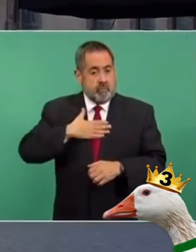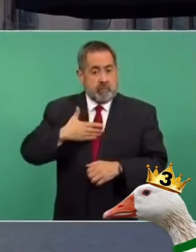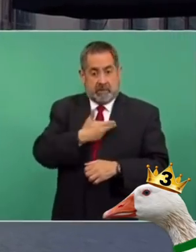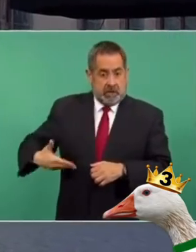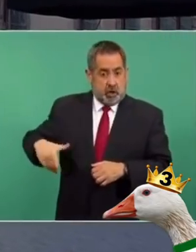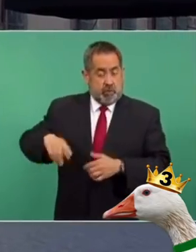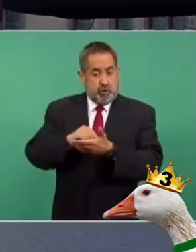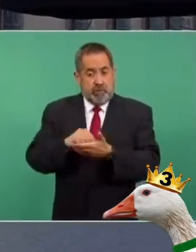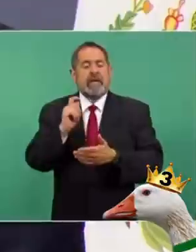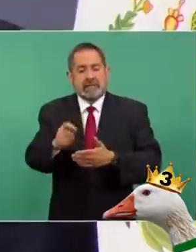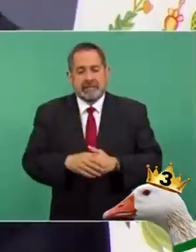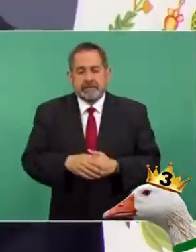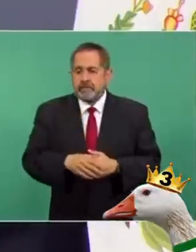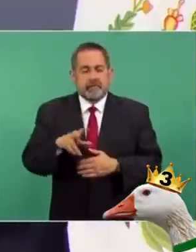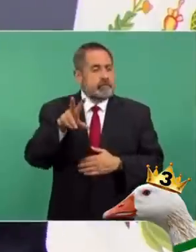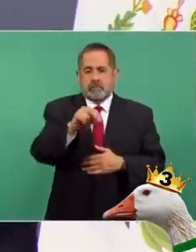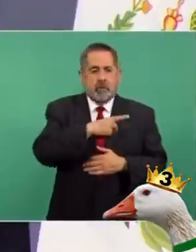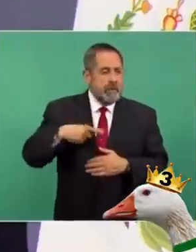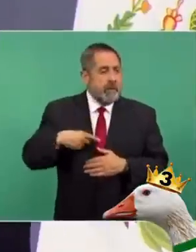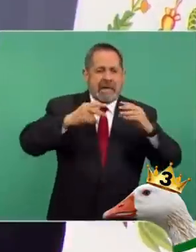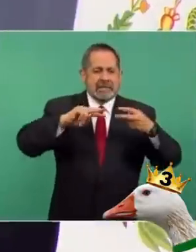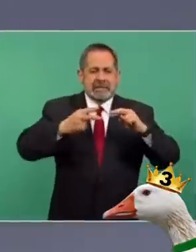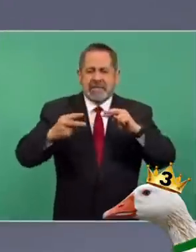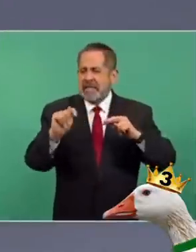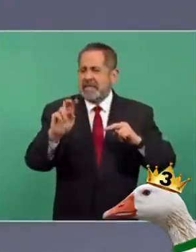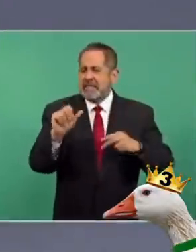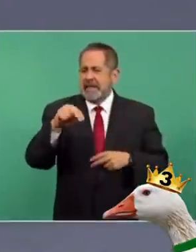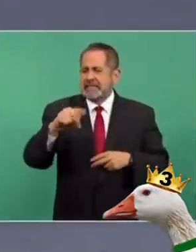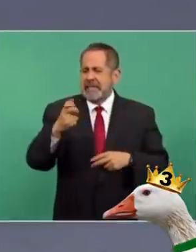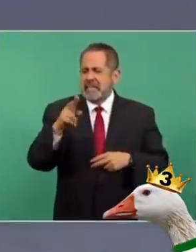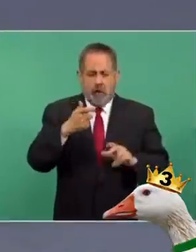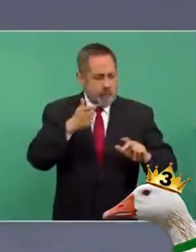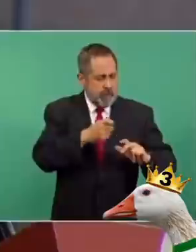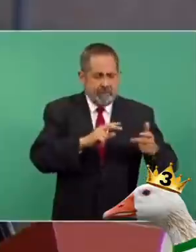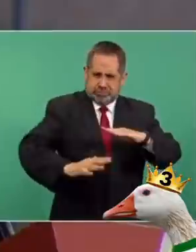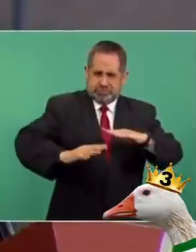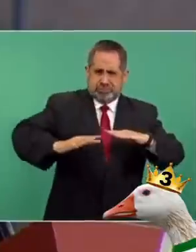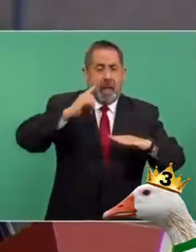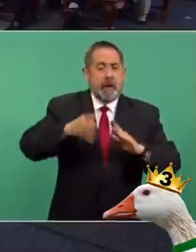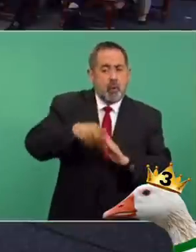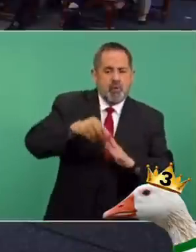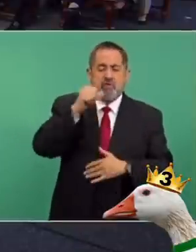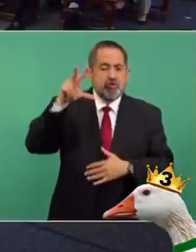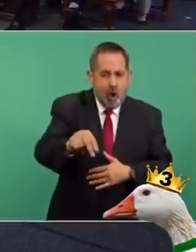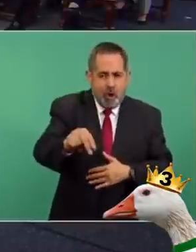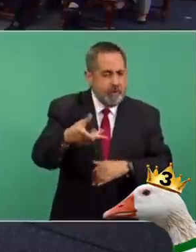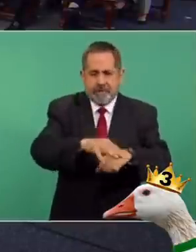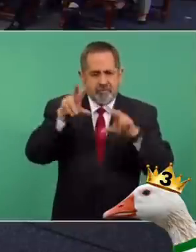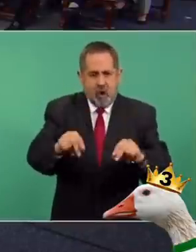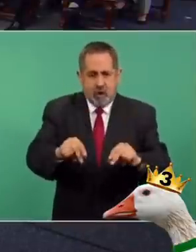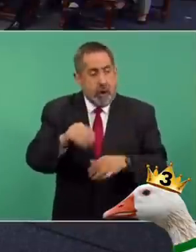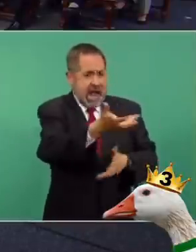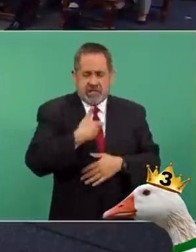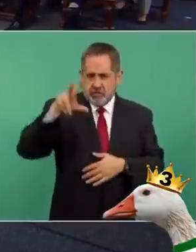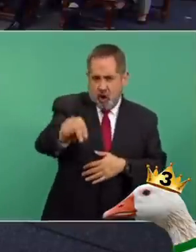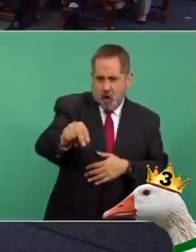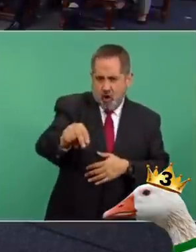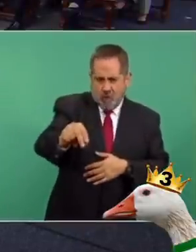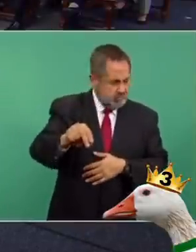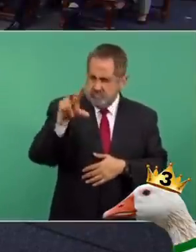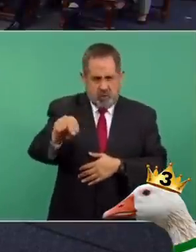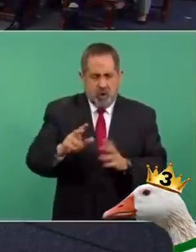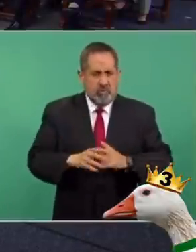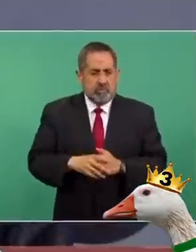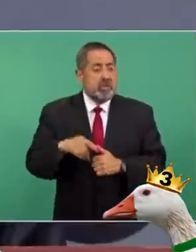gobierno, no se permitirá el ingreso de maíz transgénico. No se usará fracking, no se otorgarán nuevas concesiones mineras, no